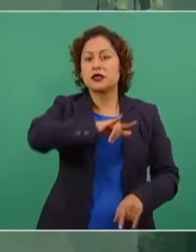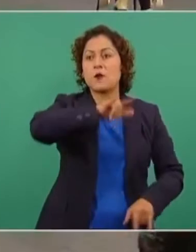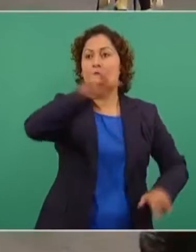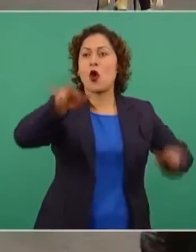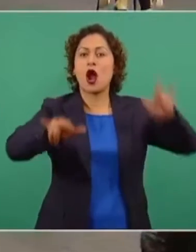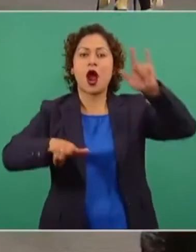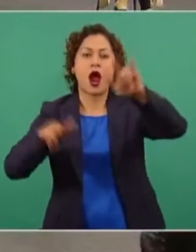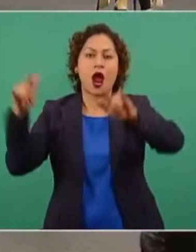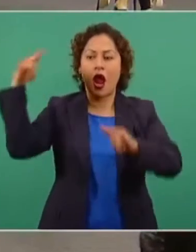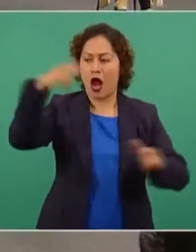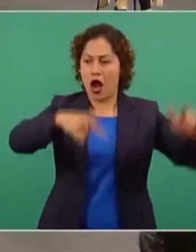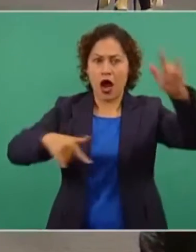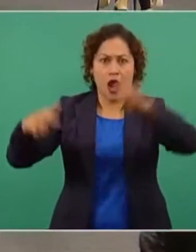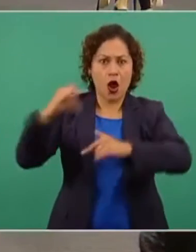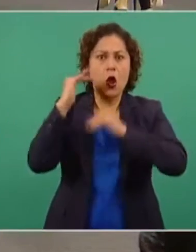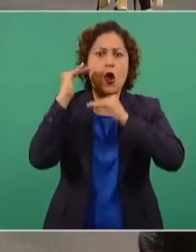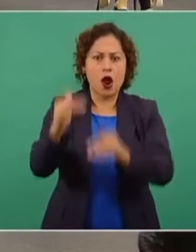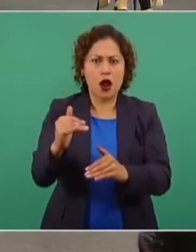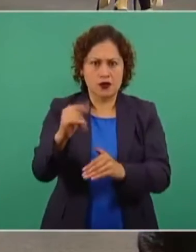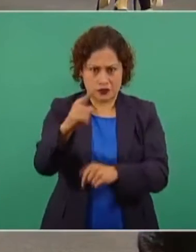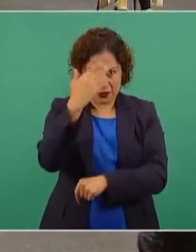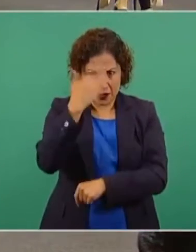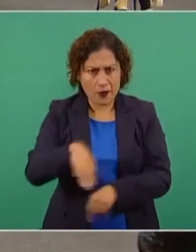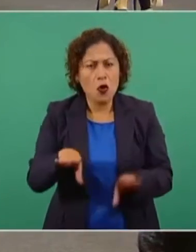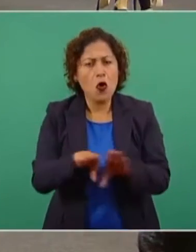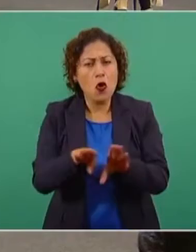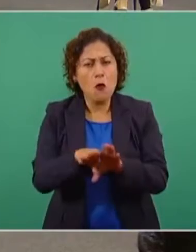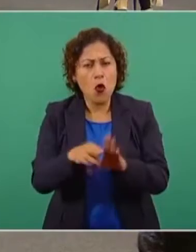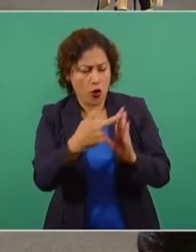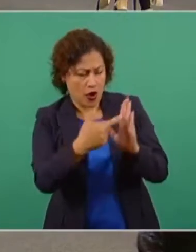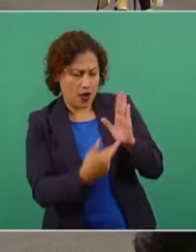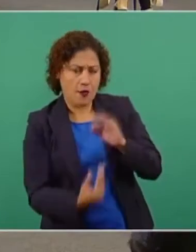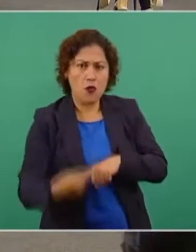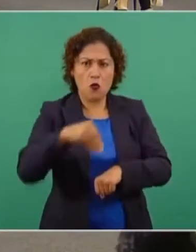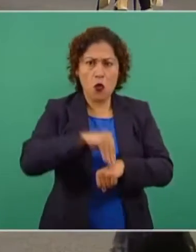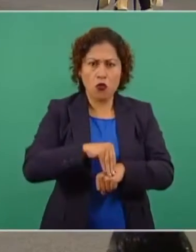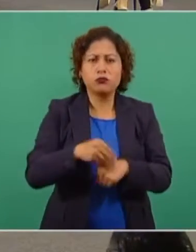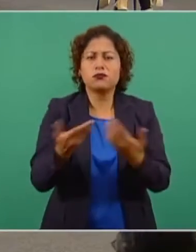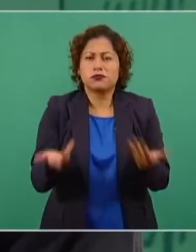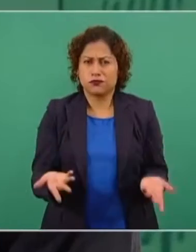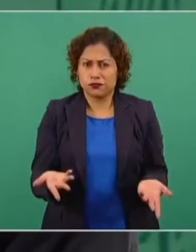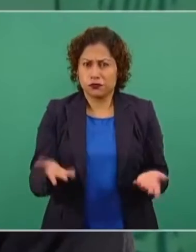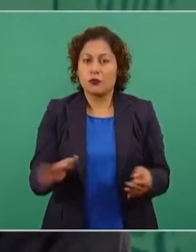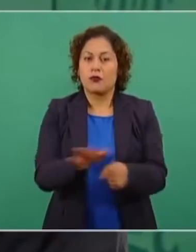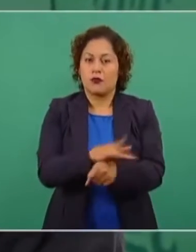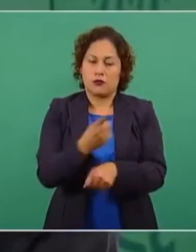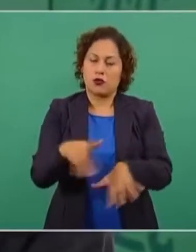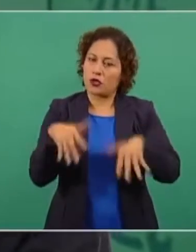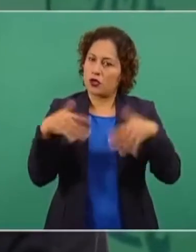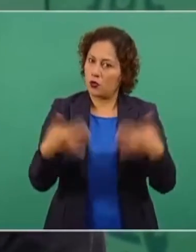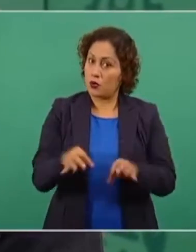También para dar a conocer el doble discurso, la hipocresía.